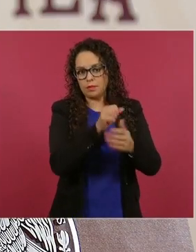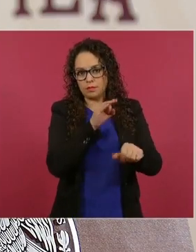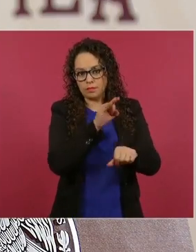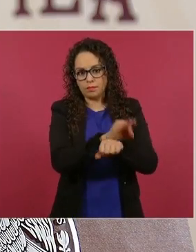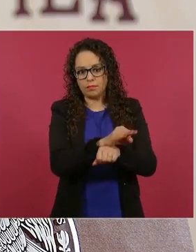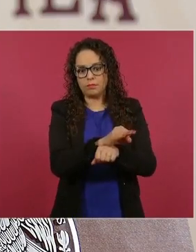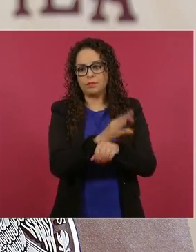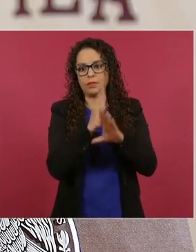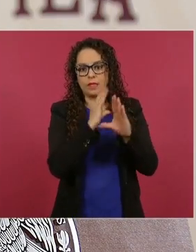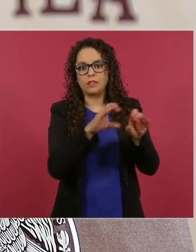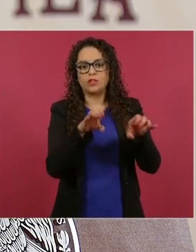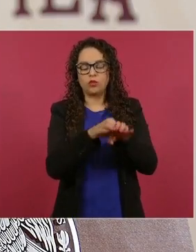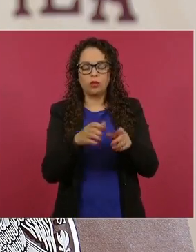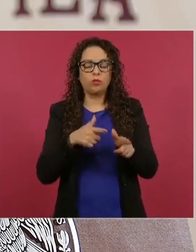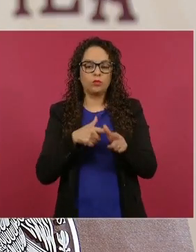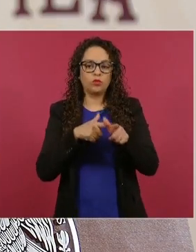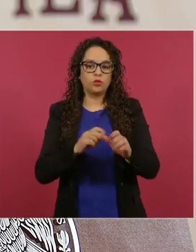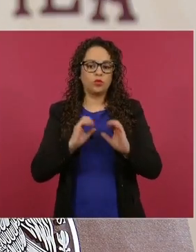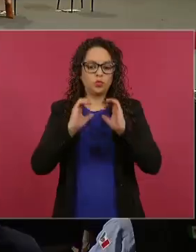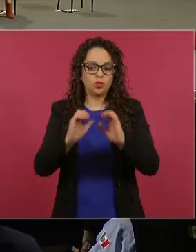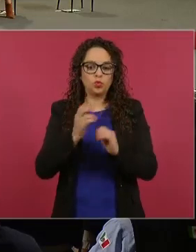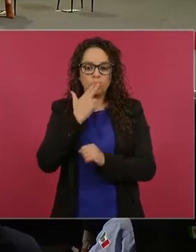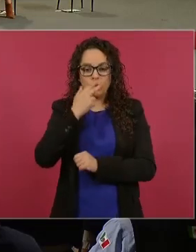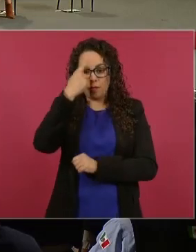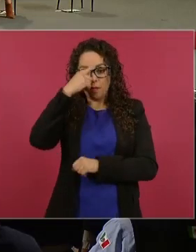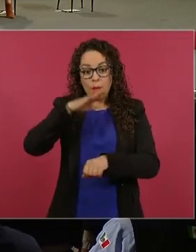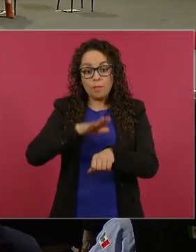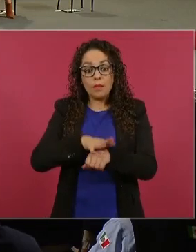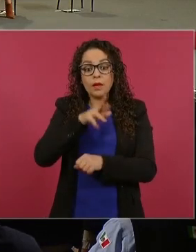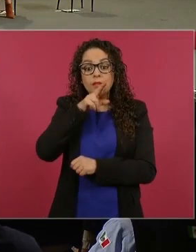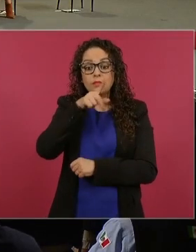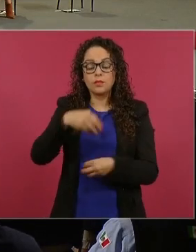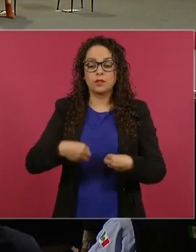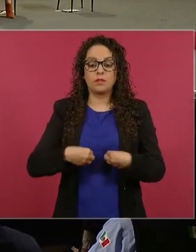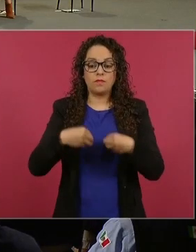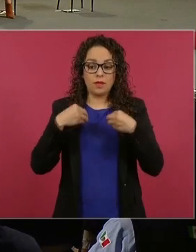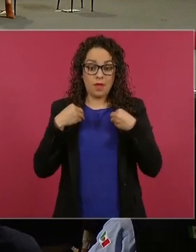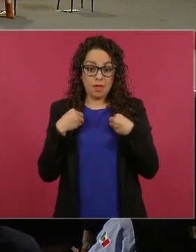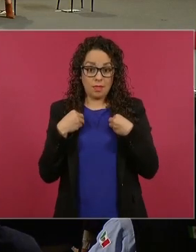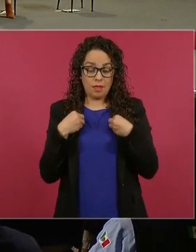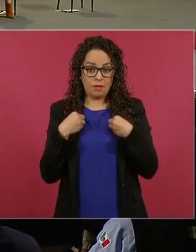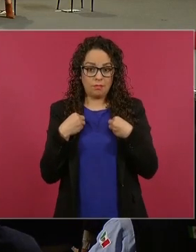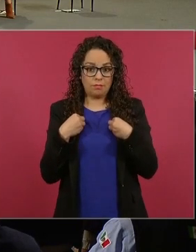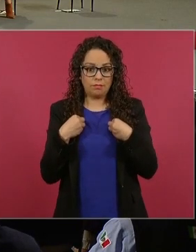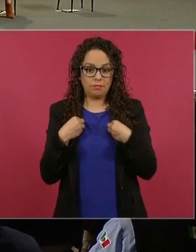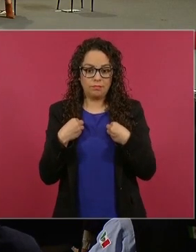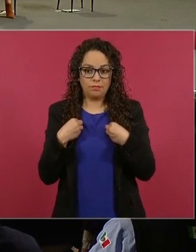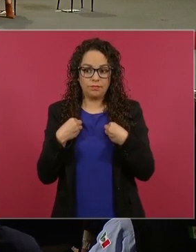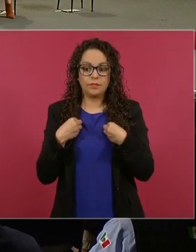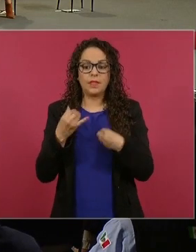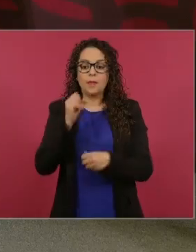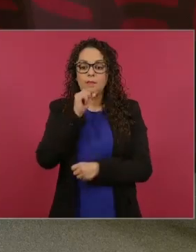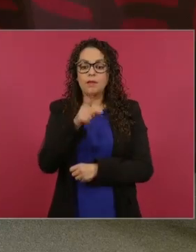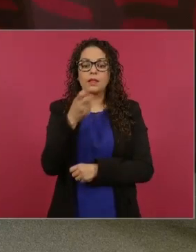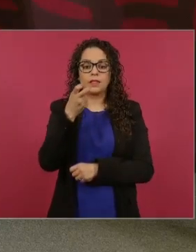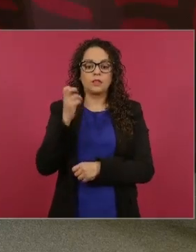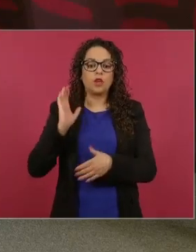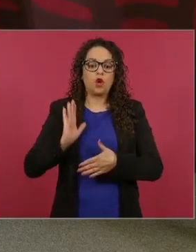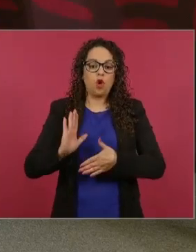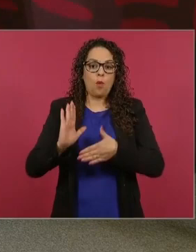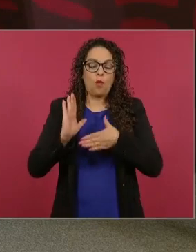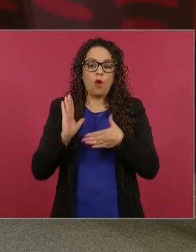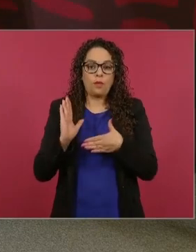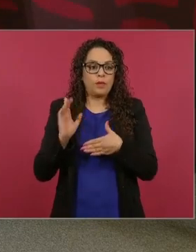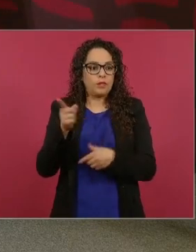aliadas para la conservación, mejorando su bienestar, aumento su… y que esto hace un aumento en el compromiso para la